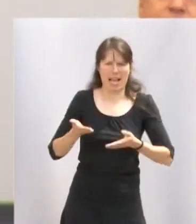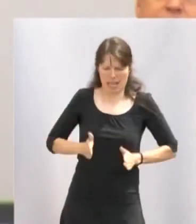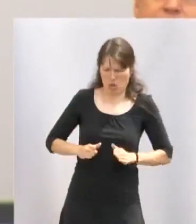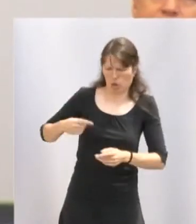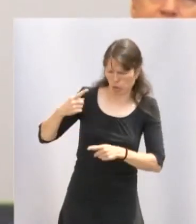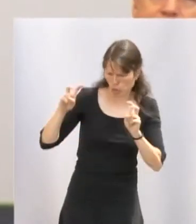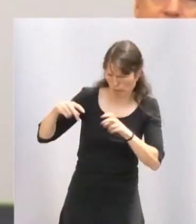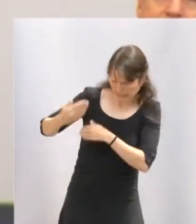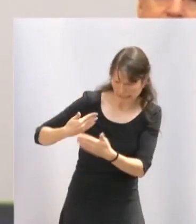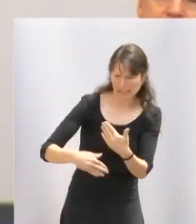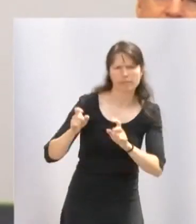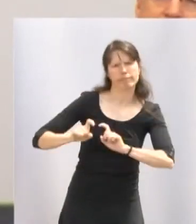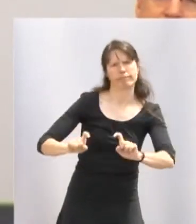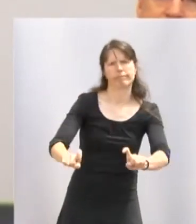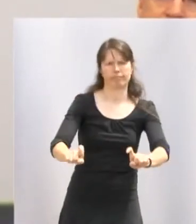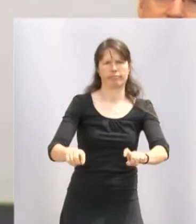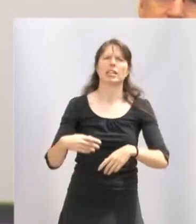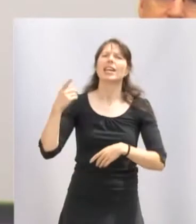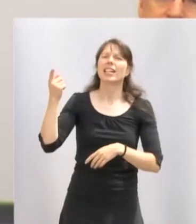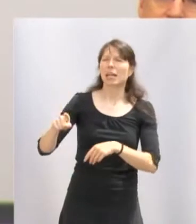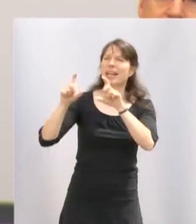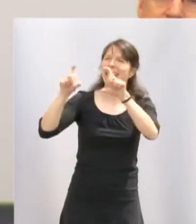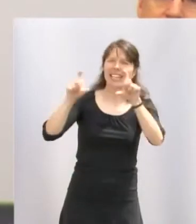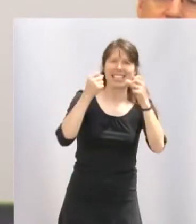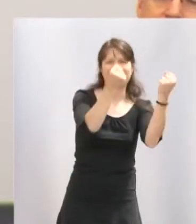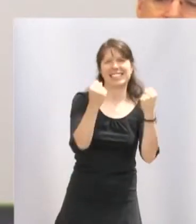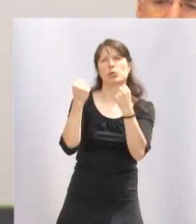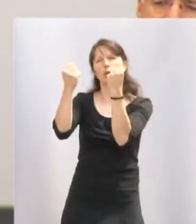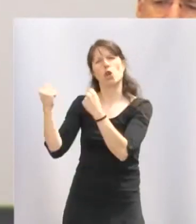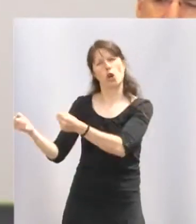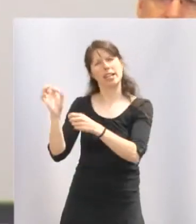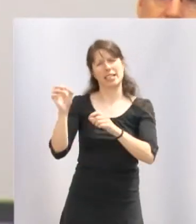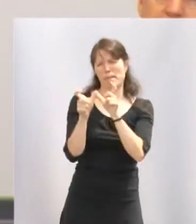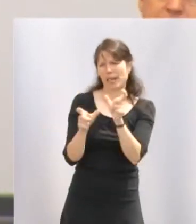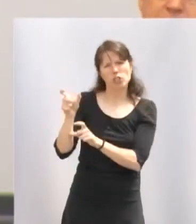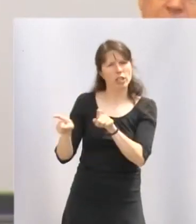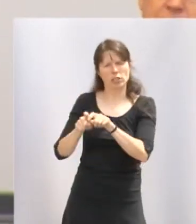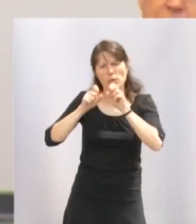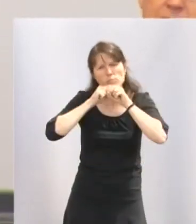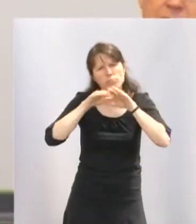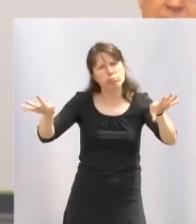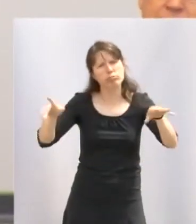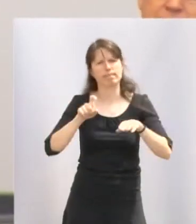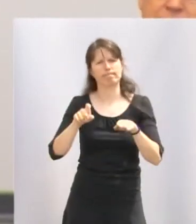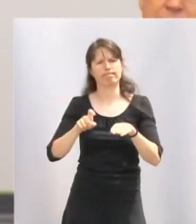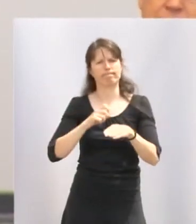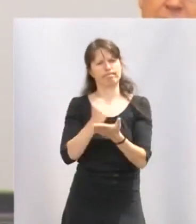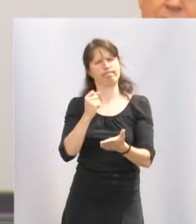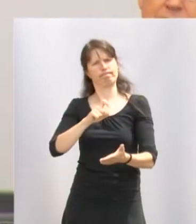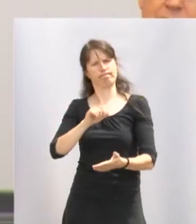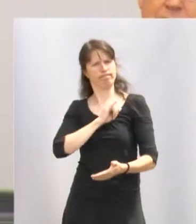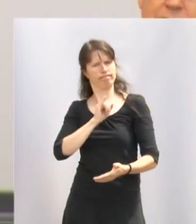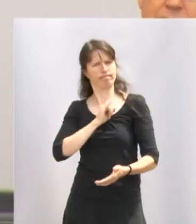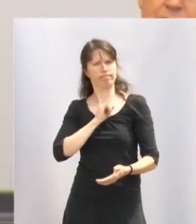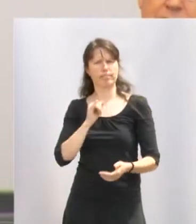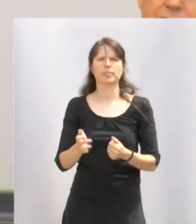En su nombre también reconocemos a cuantas instituciones y personal exaltan y difunden nuestras señas de identidad. A cuantos se reafirman